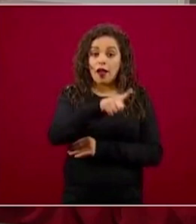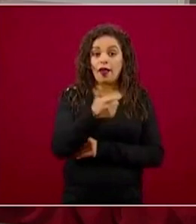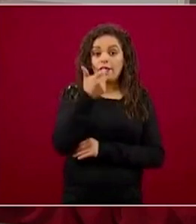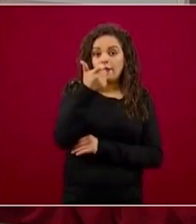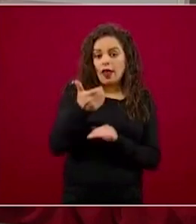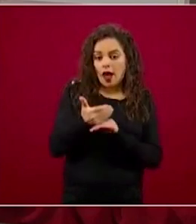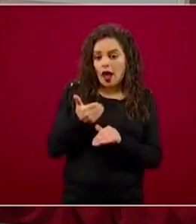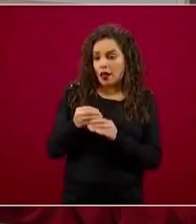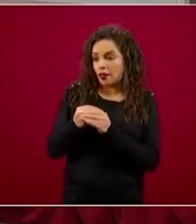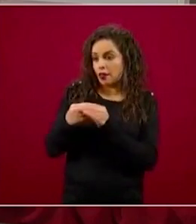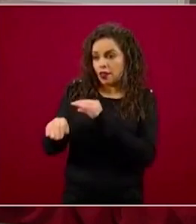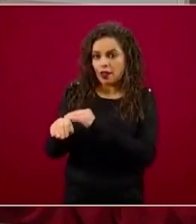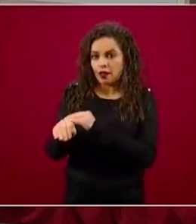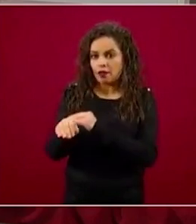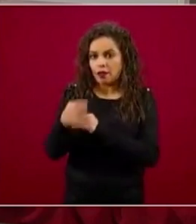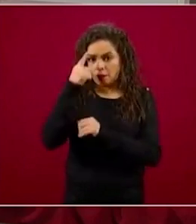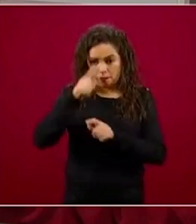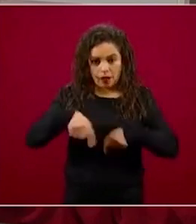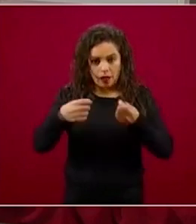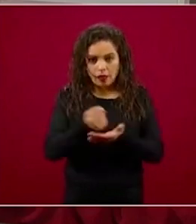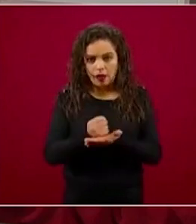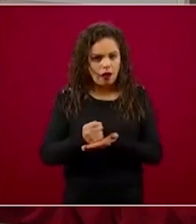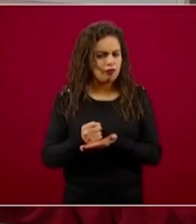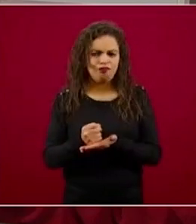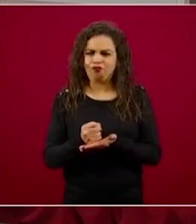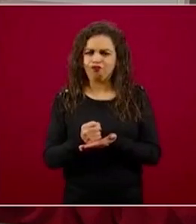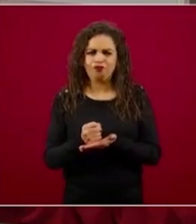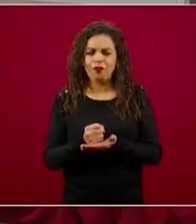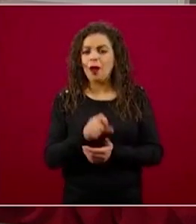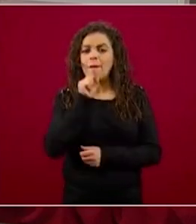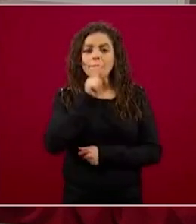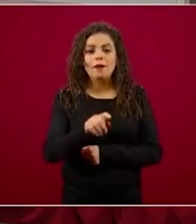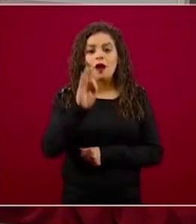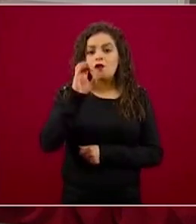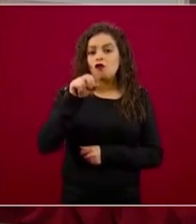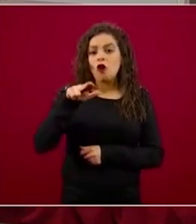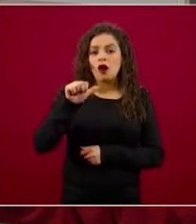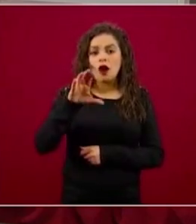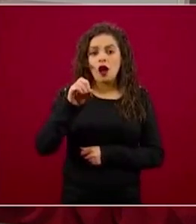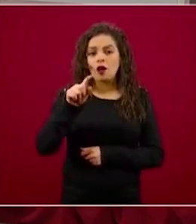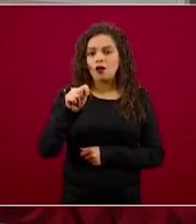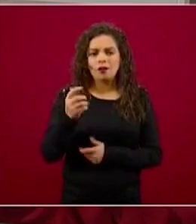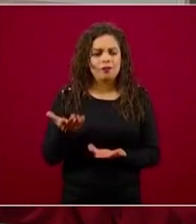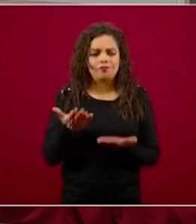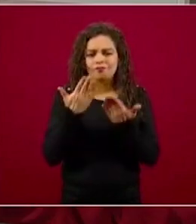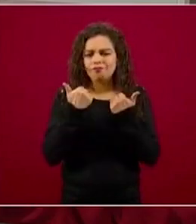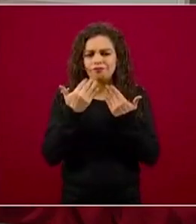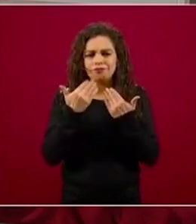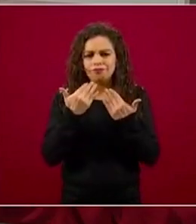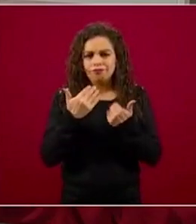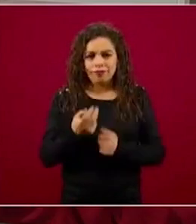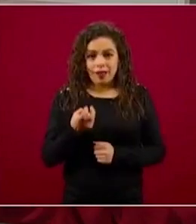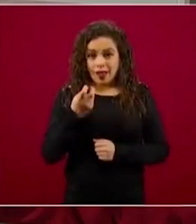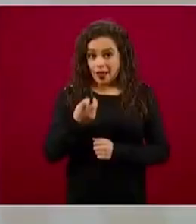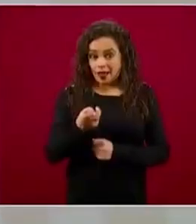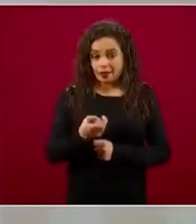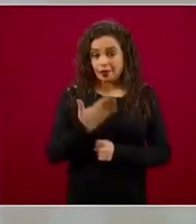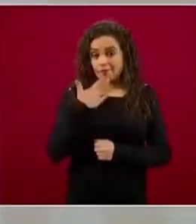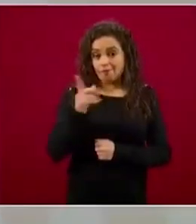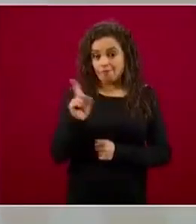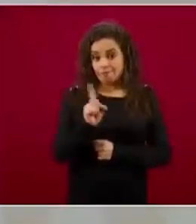Fonacot le vamos a dar un adelanto para que nos dé un crédito. Entonces, esa no es una práctica en cuanto